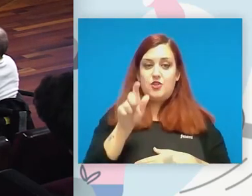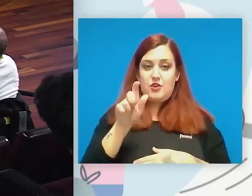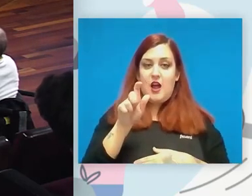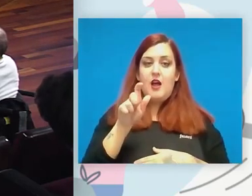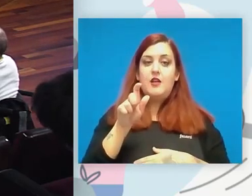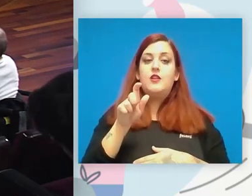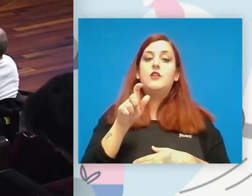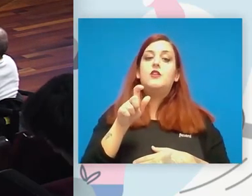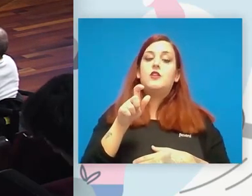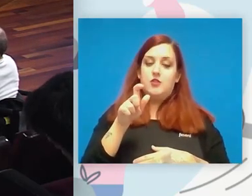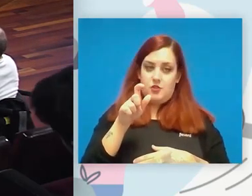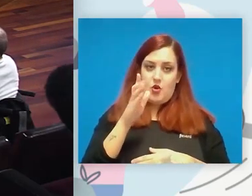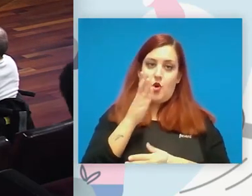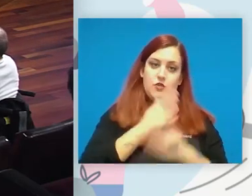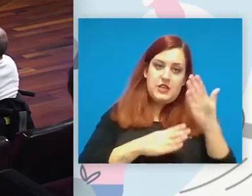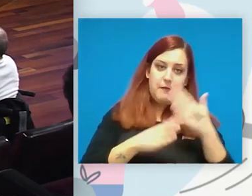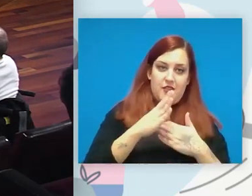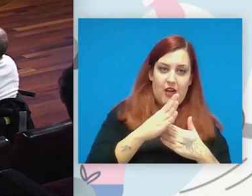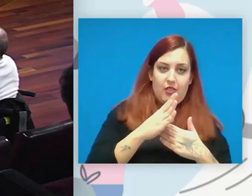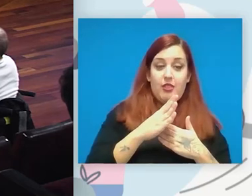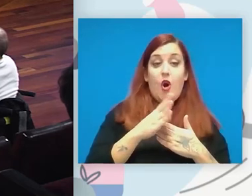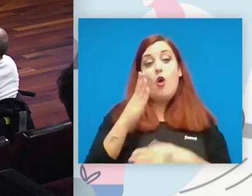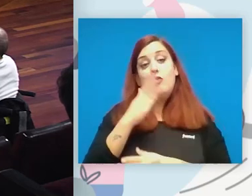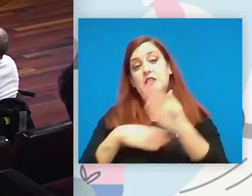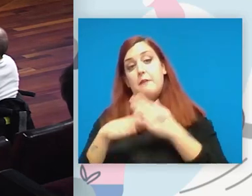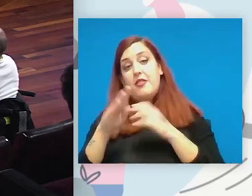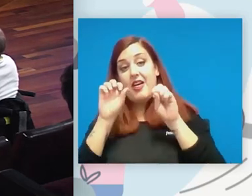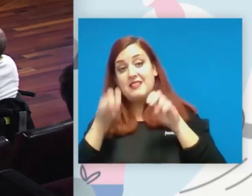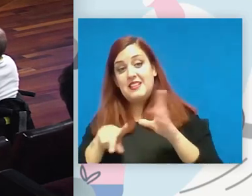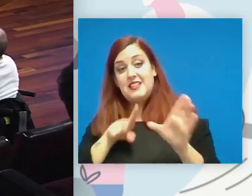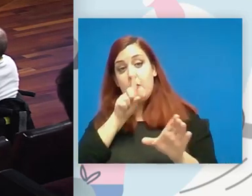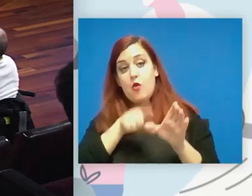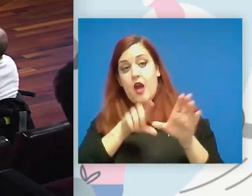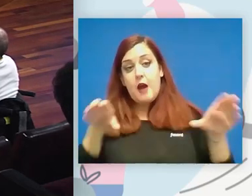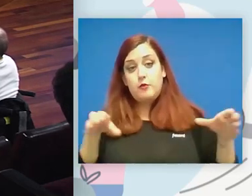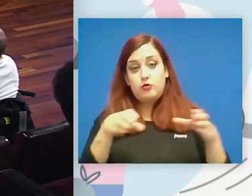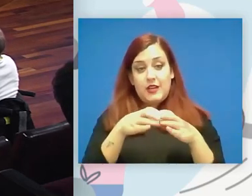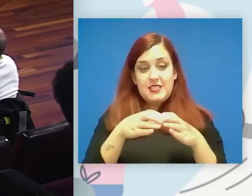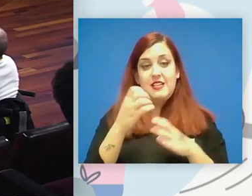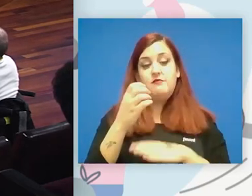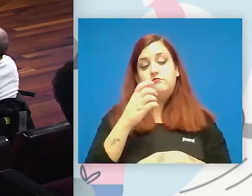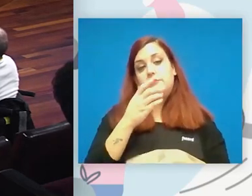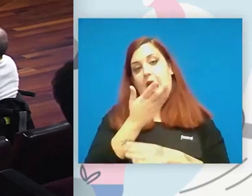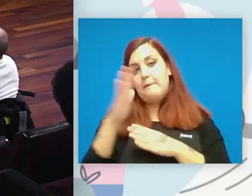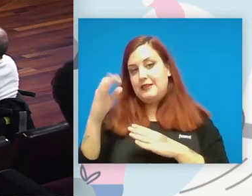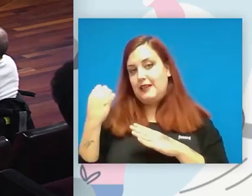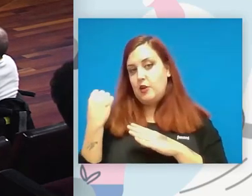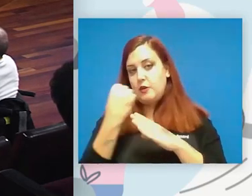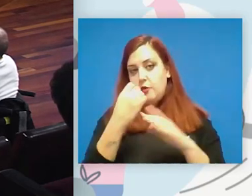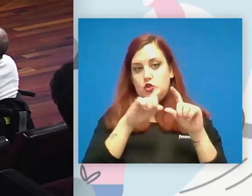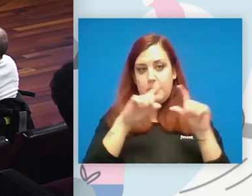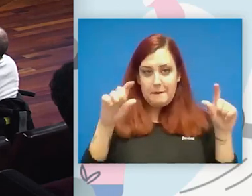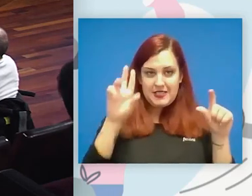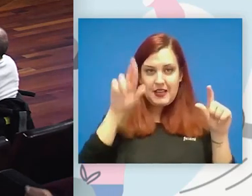discapacidad como punto 5 en el equipo puede ser una vía que pueda potenciar al margen de los apoyos ya no solo de empresas sino de instituciones